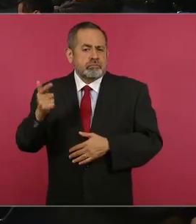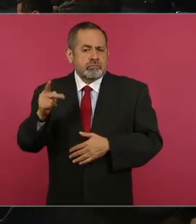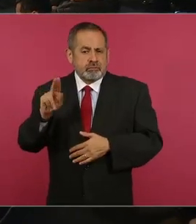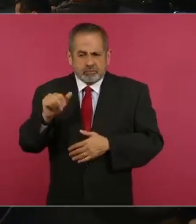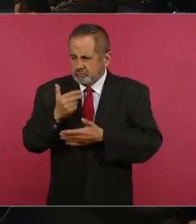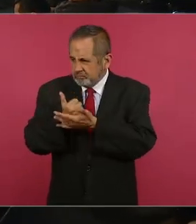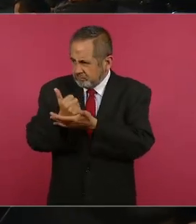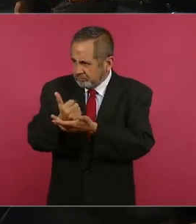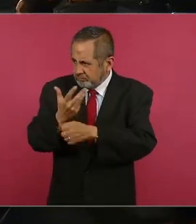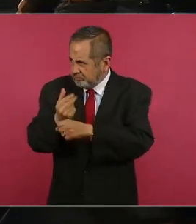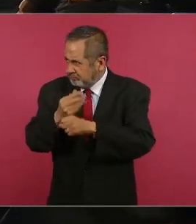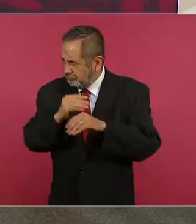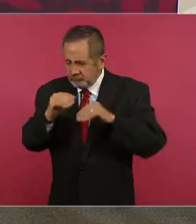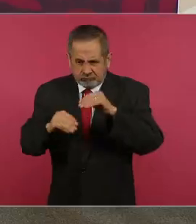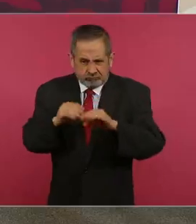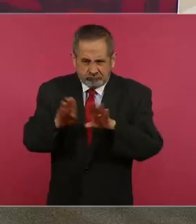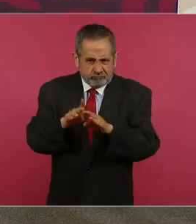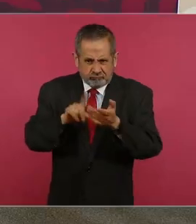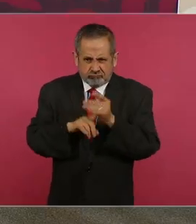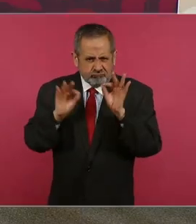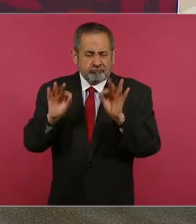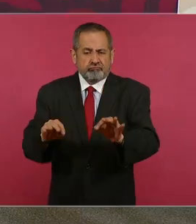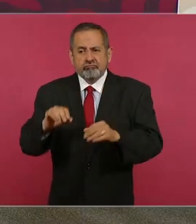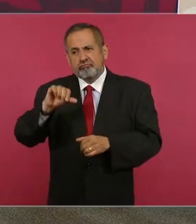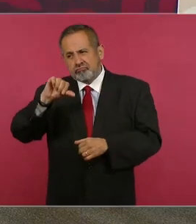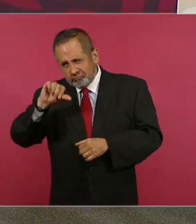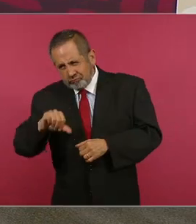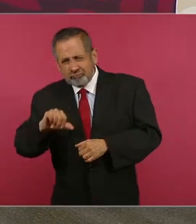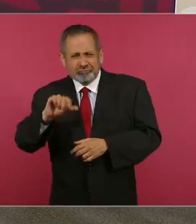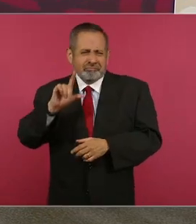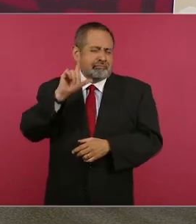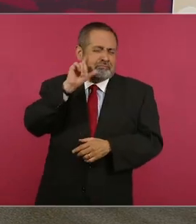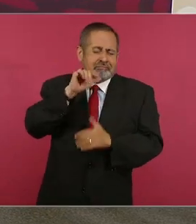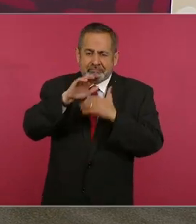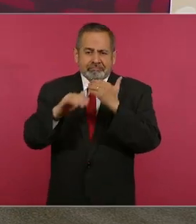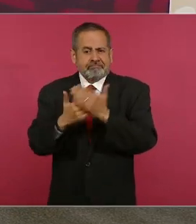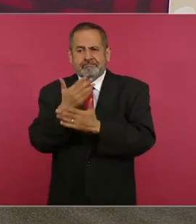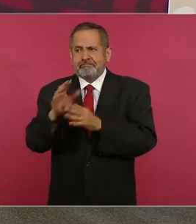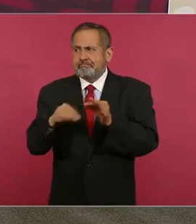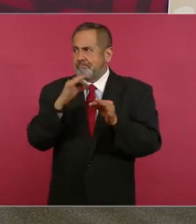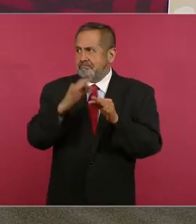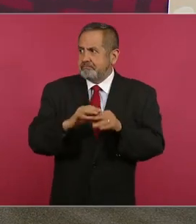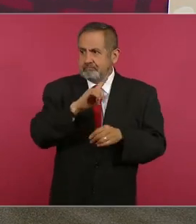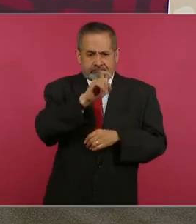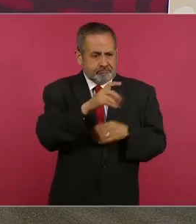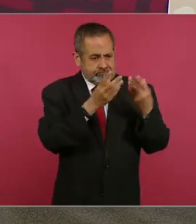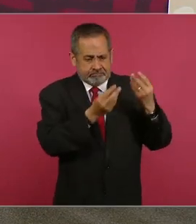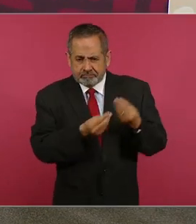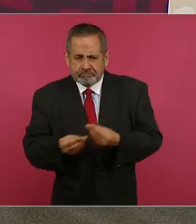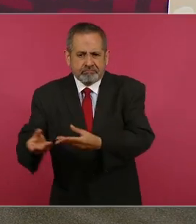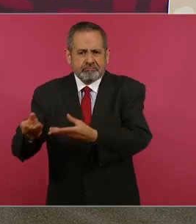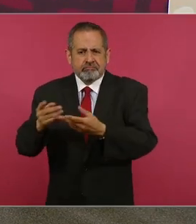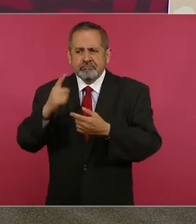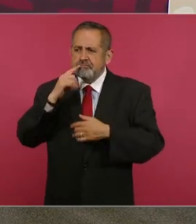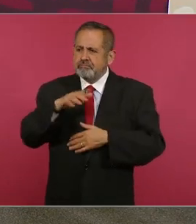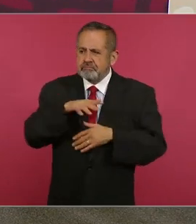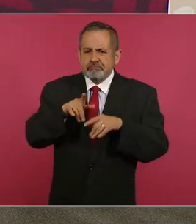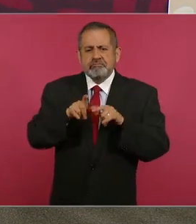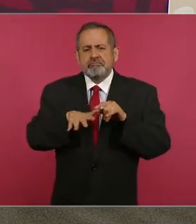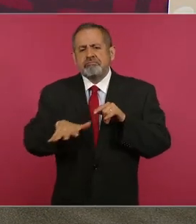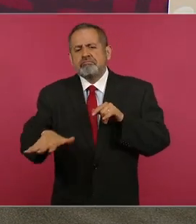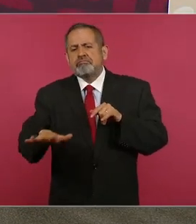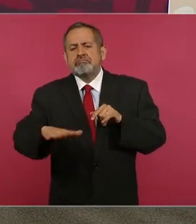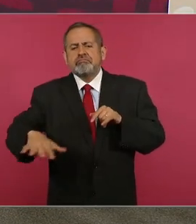trabajando para que nos dicen entre la noche de hoy, mañana en la mañana, estuviese bajando el agua potable a las colonias de